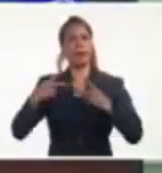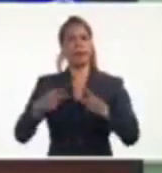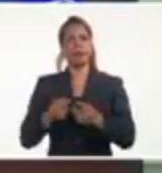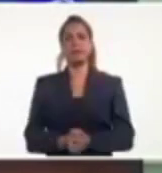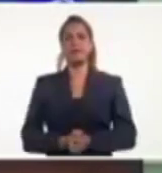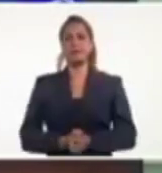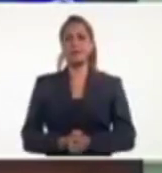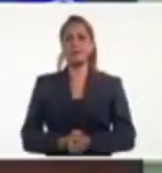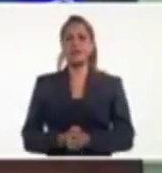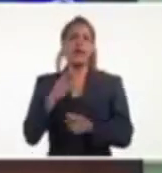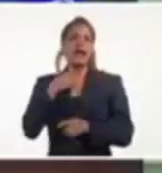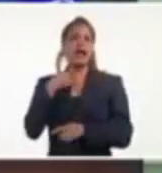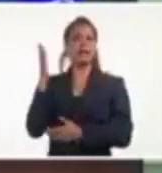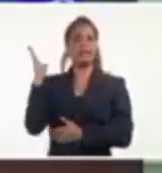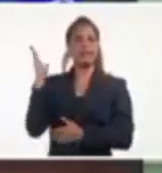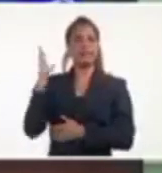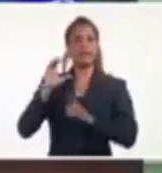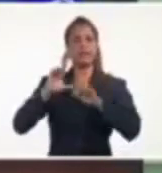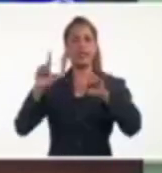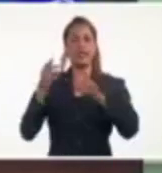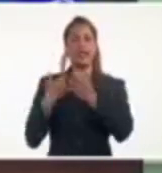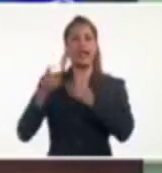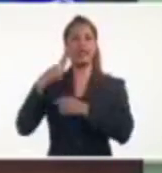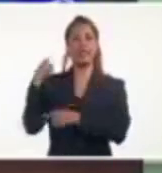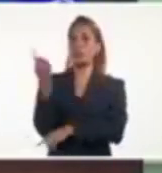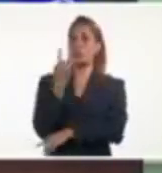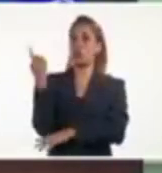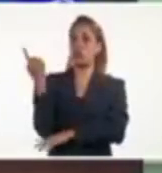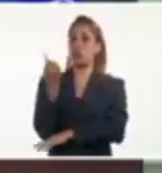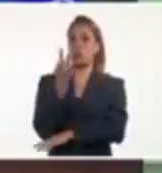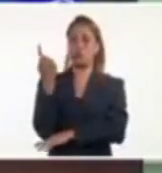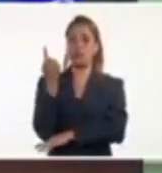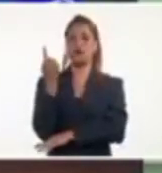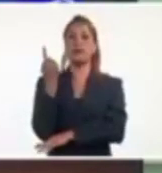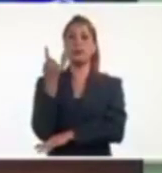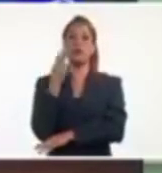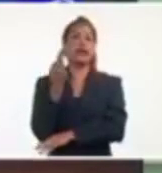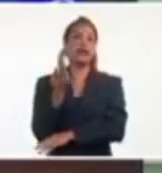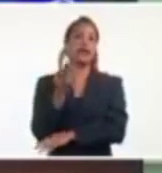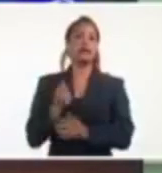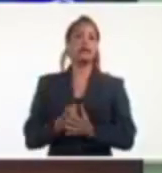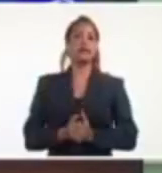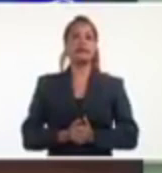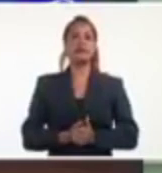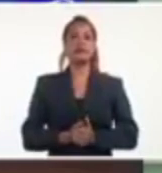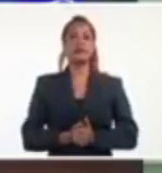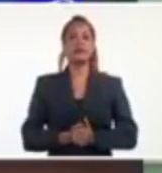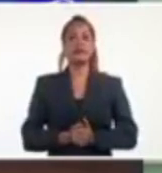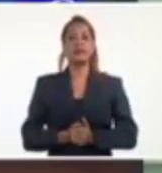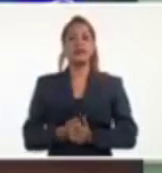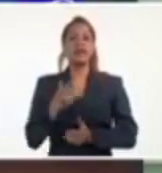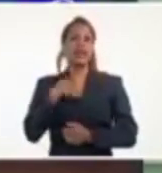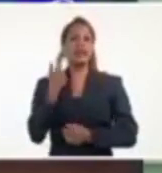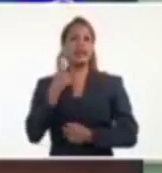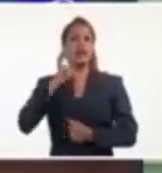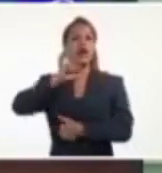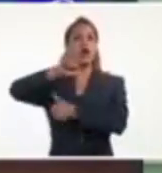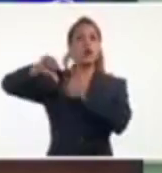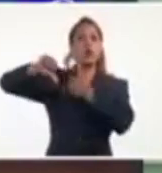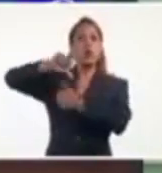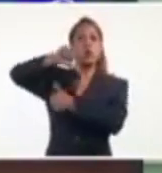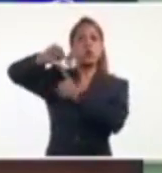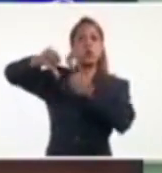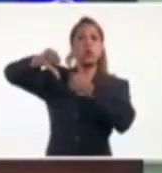Aquí tenemos el anticiclón. Anticiclón responsable del movimiento de